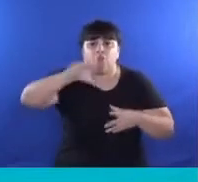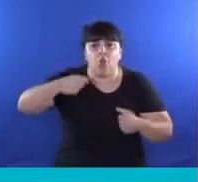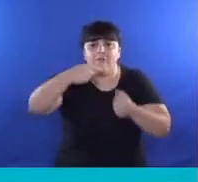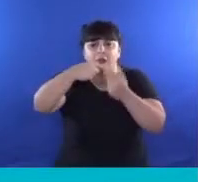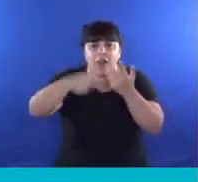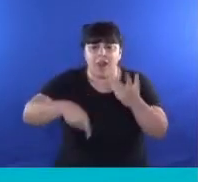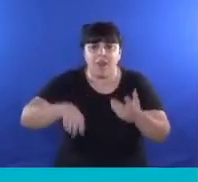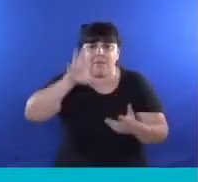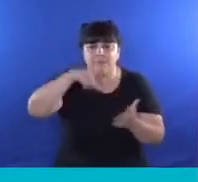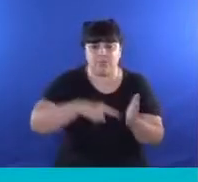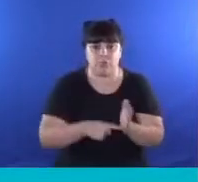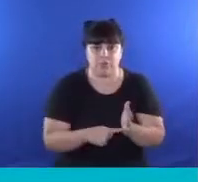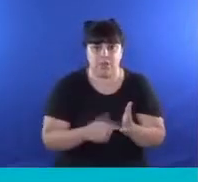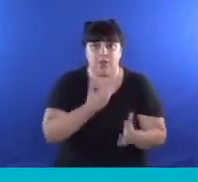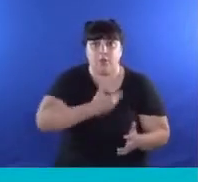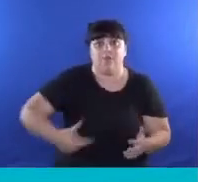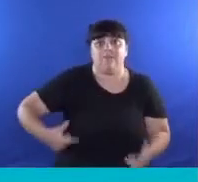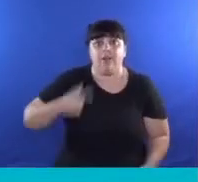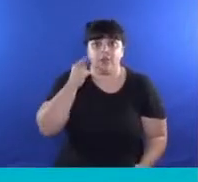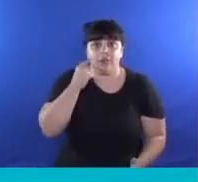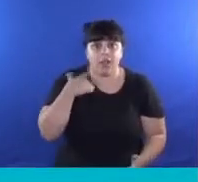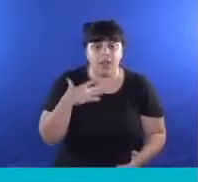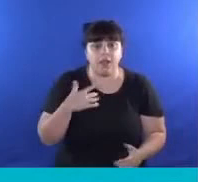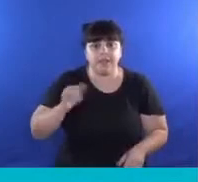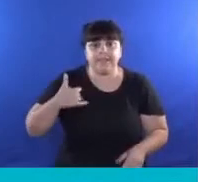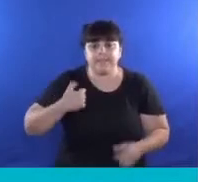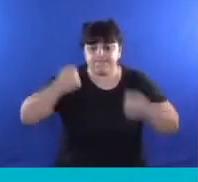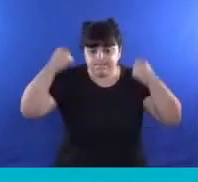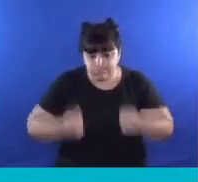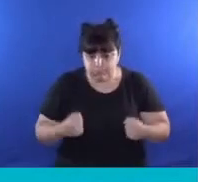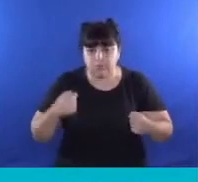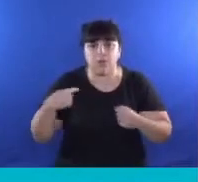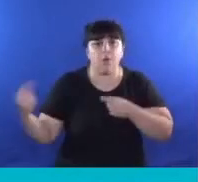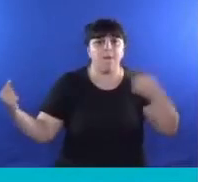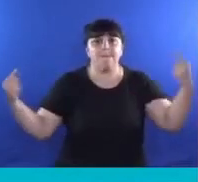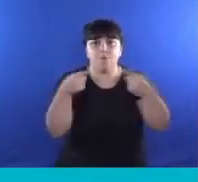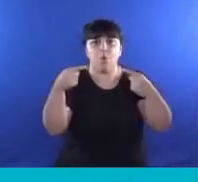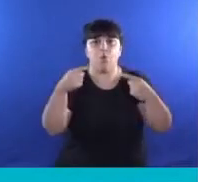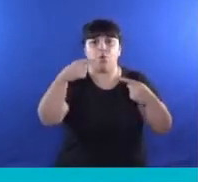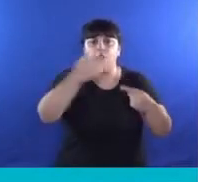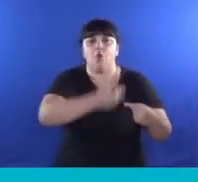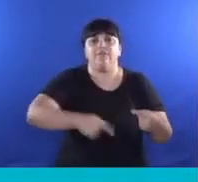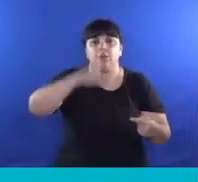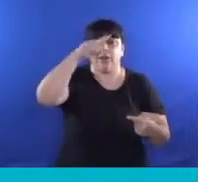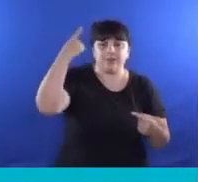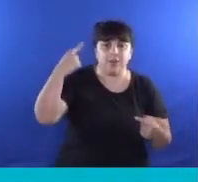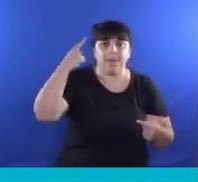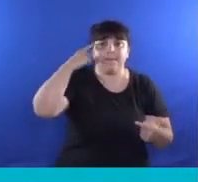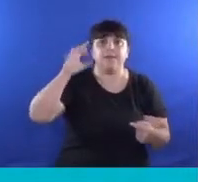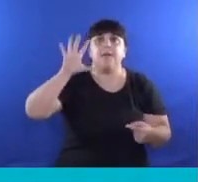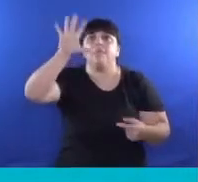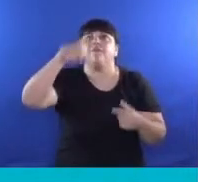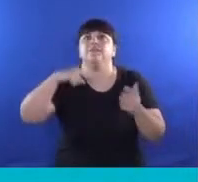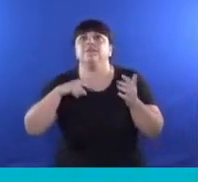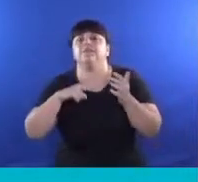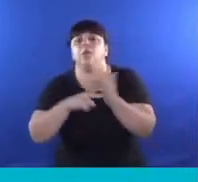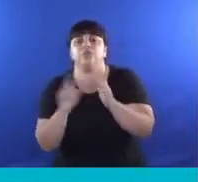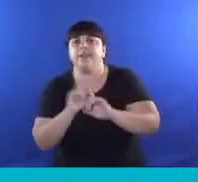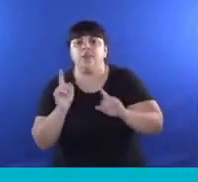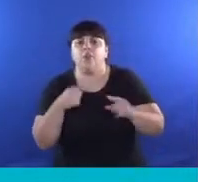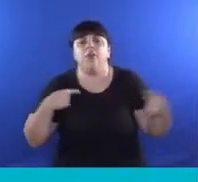y el gobernador elige pelearse con el gobierno nacional en vez de estar resolviendo los problemas de la provincia de Buenos Aires.